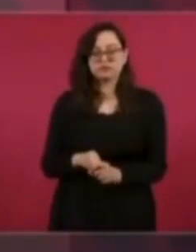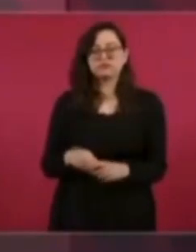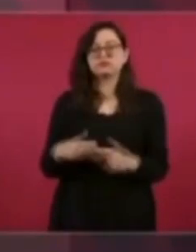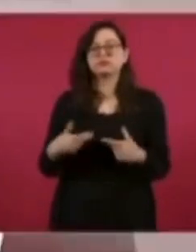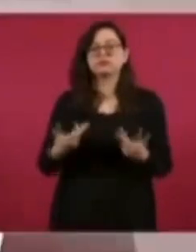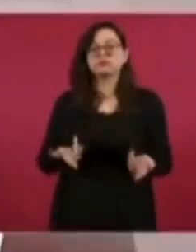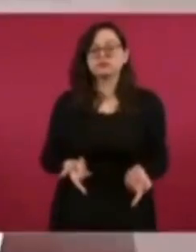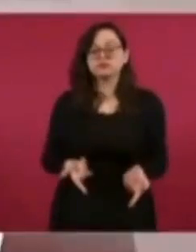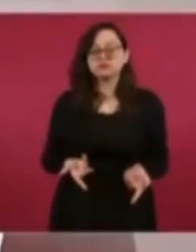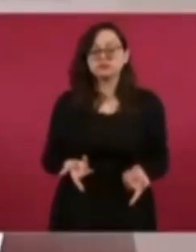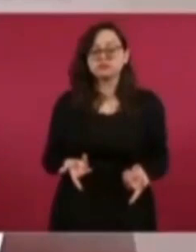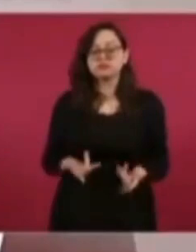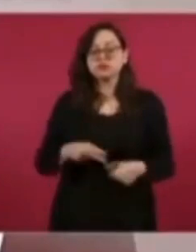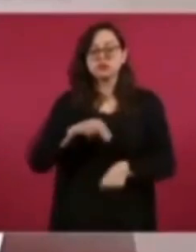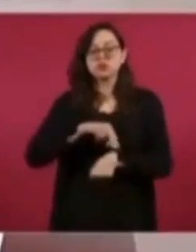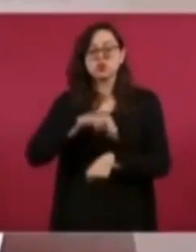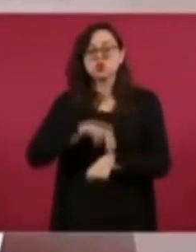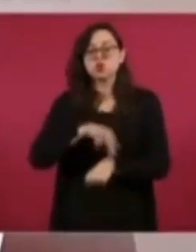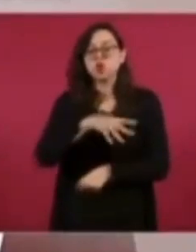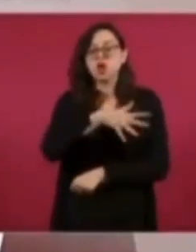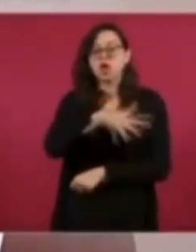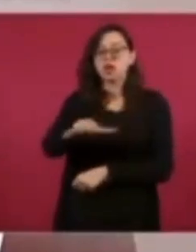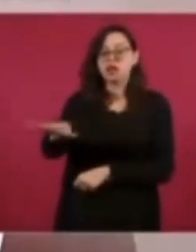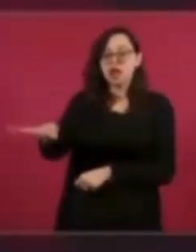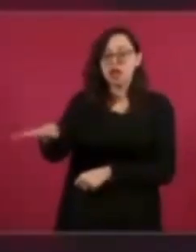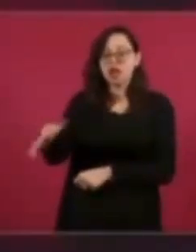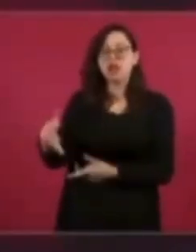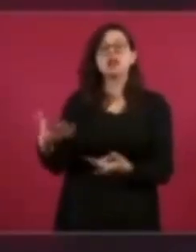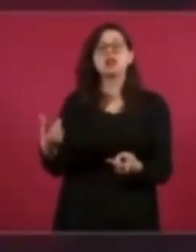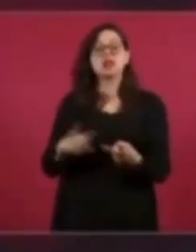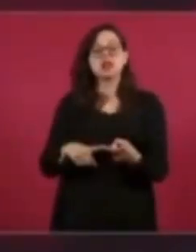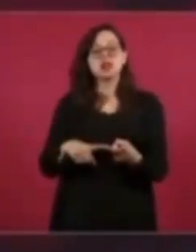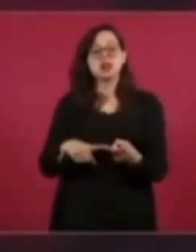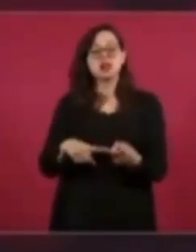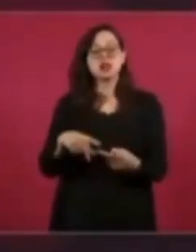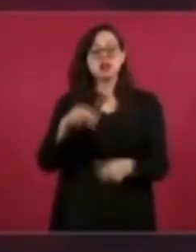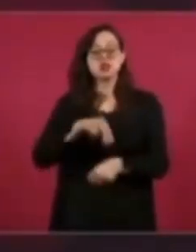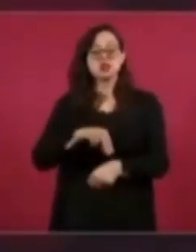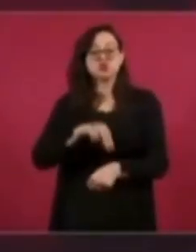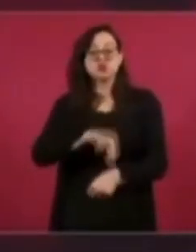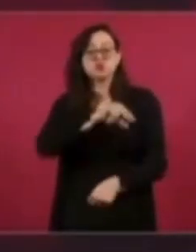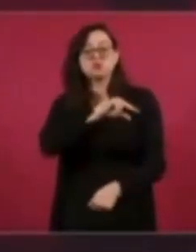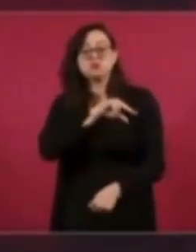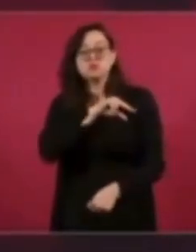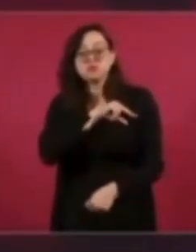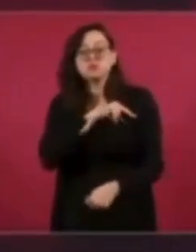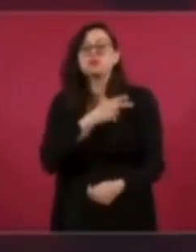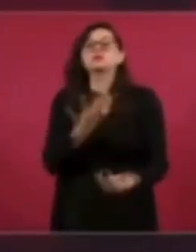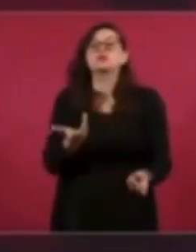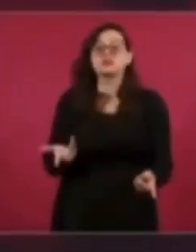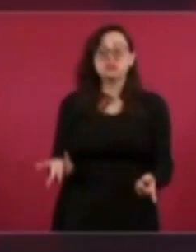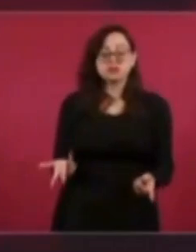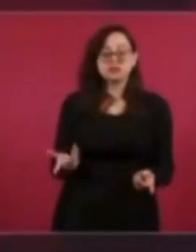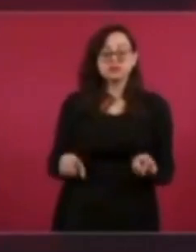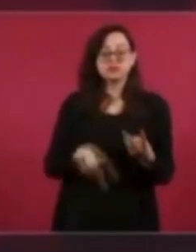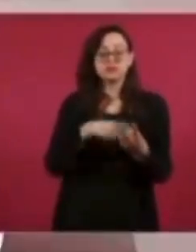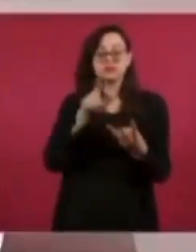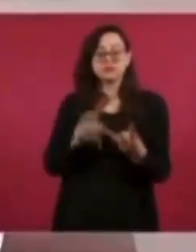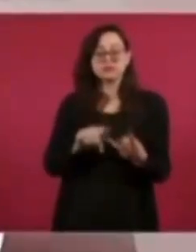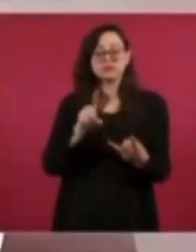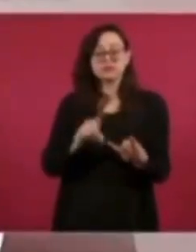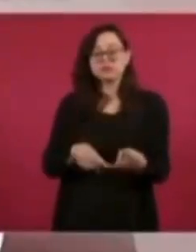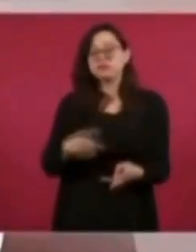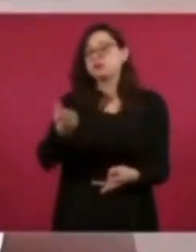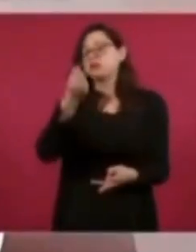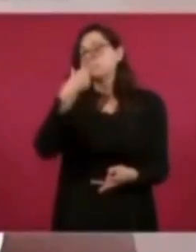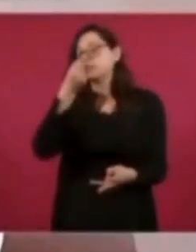vamos con los médicos generales, cómo vamos con los especialistas, cómo va el